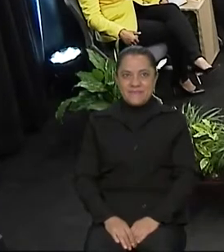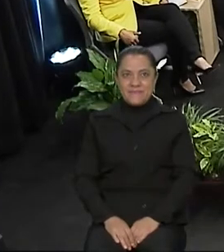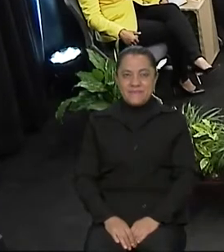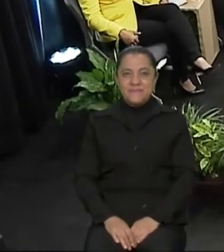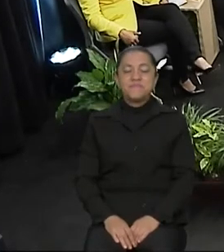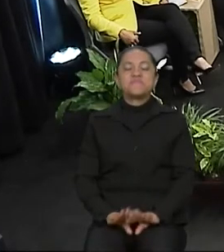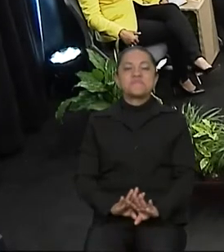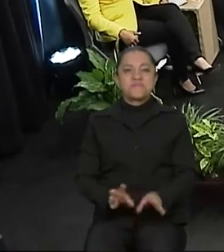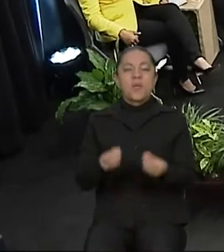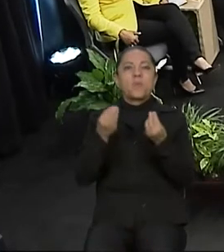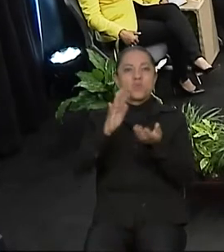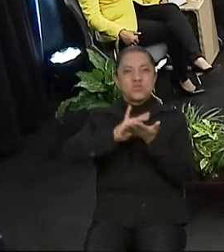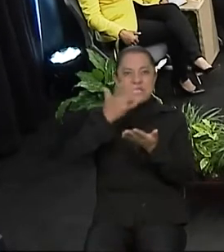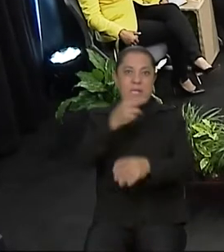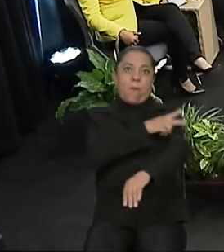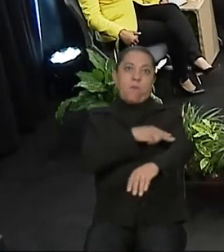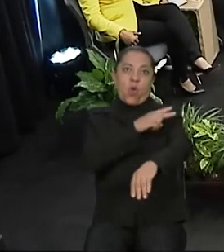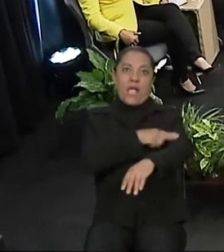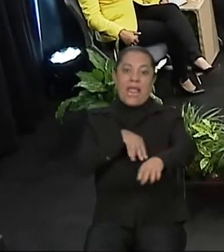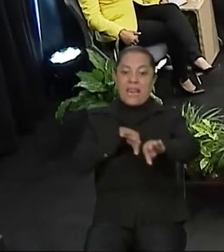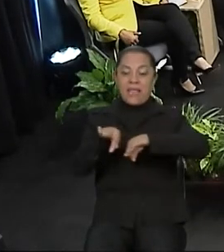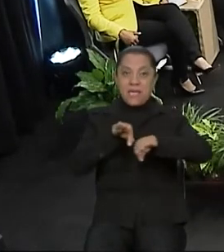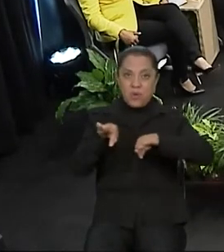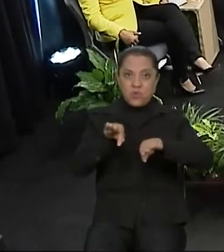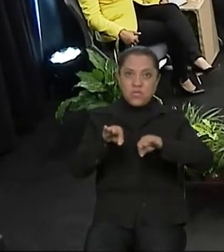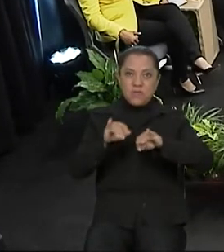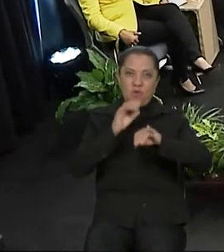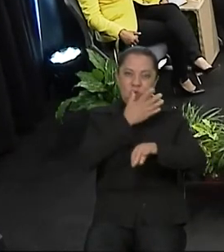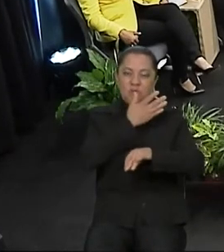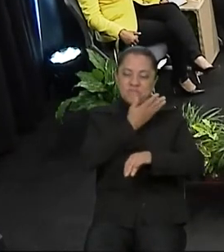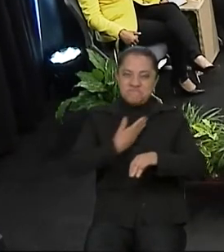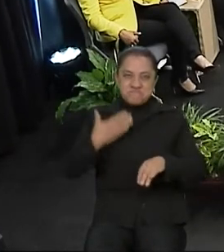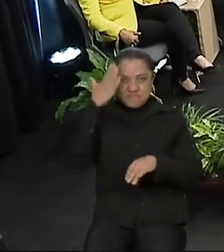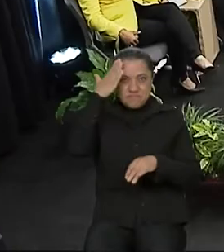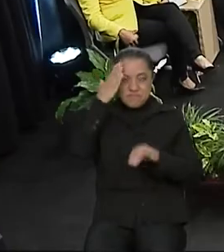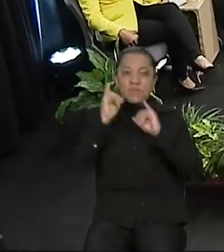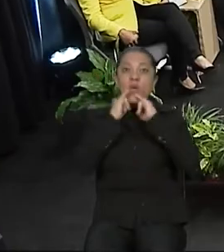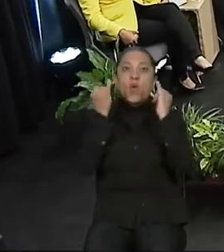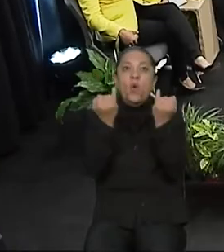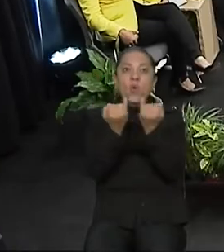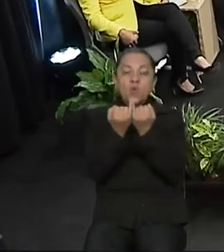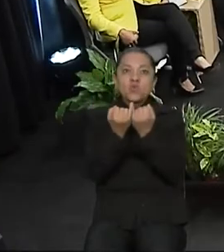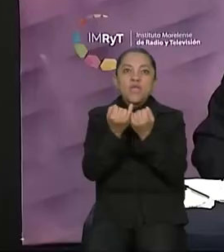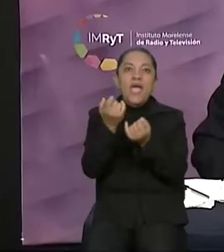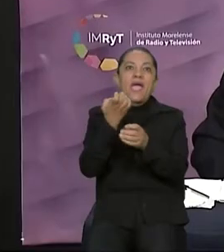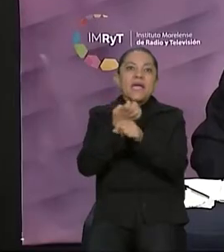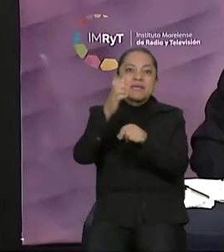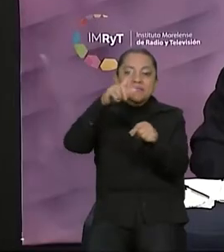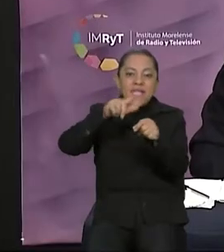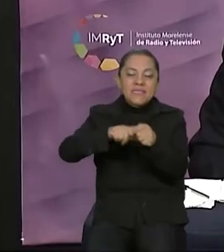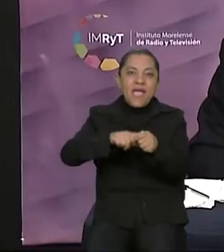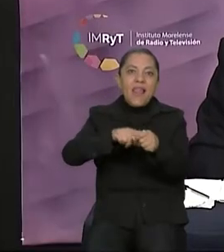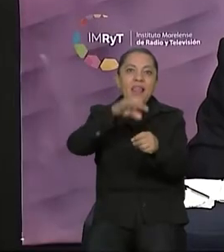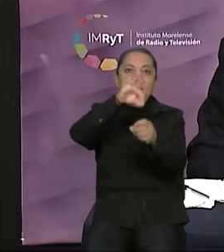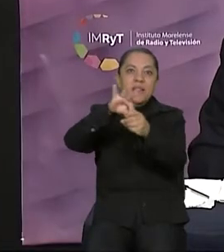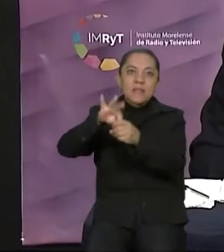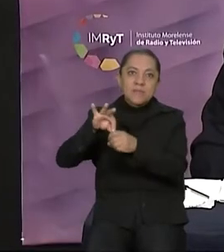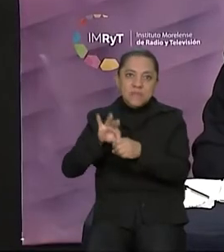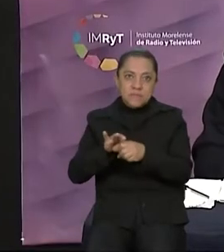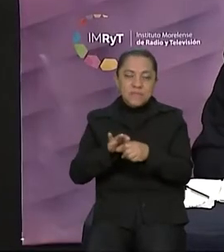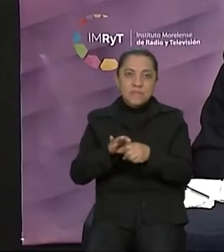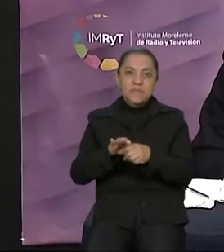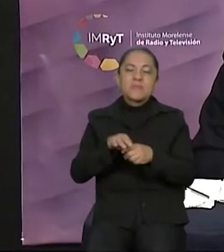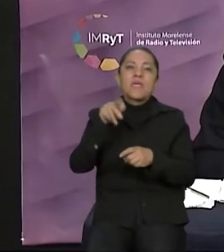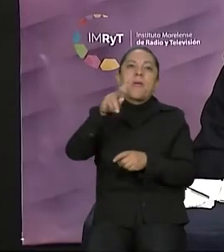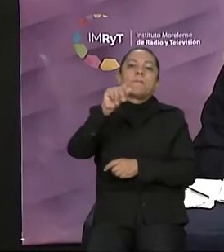ejecutivo de la Junta Local Ejecutiva del Instituto Nacional Electoral en el Estado de Morelos, Pablo Sergio Aispuru, por este mensaje de